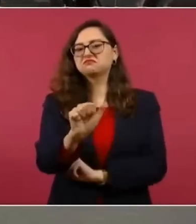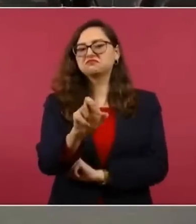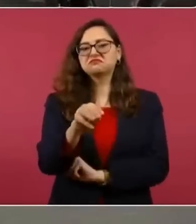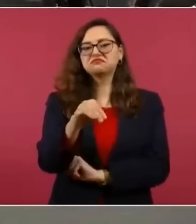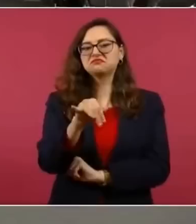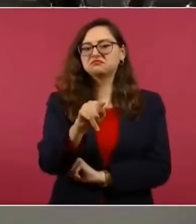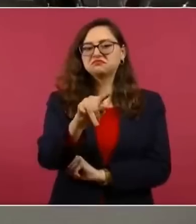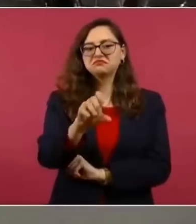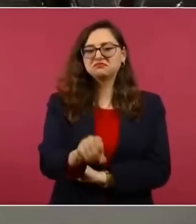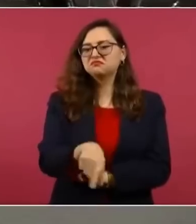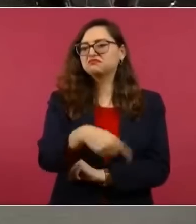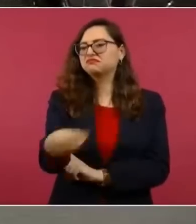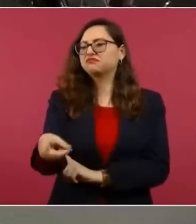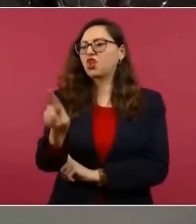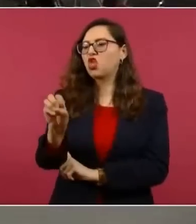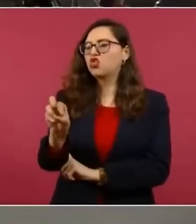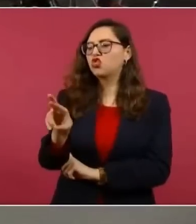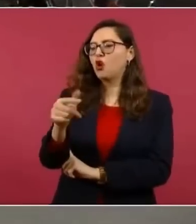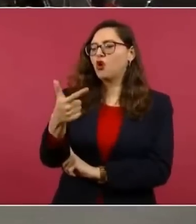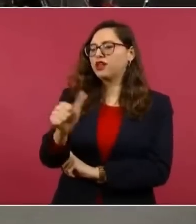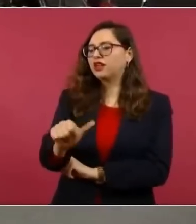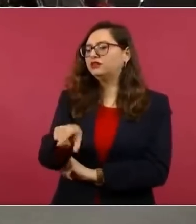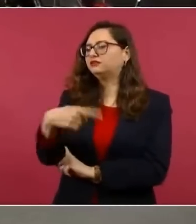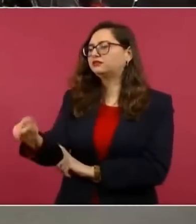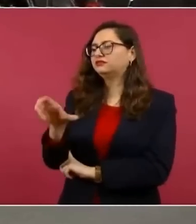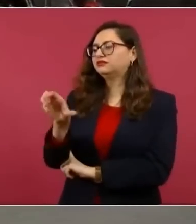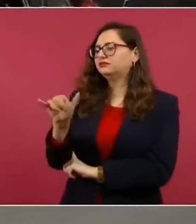López Dóriga, Ciro,